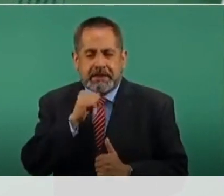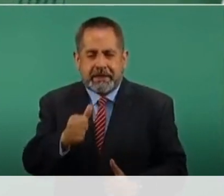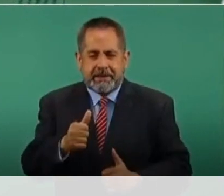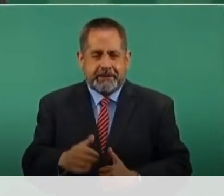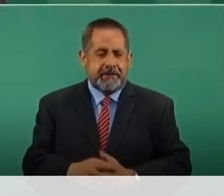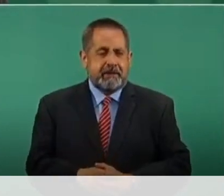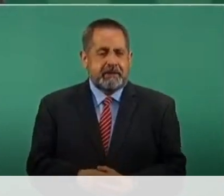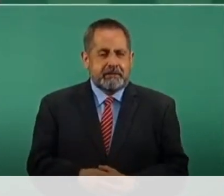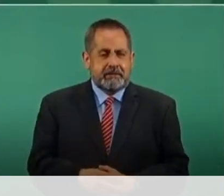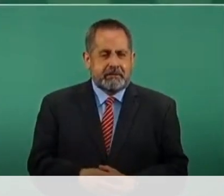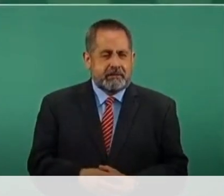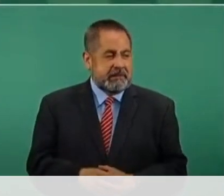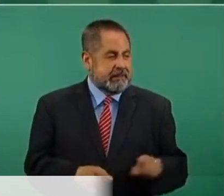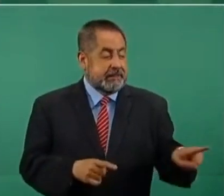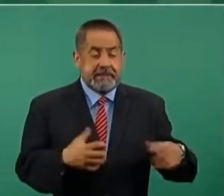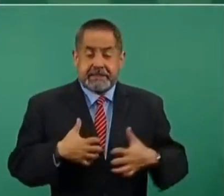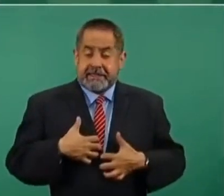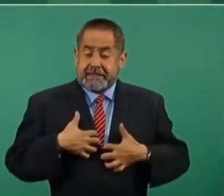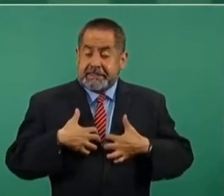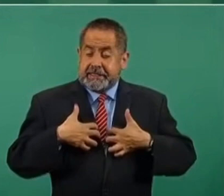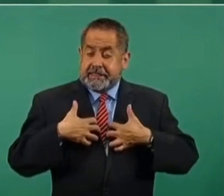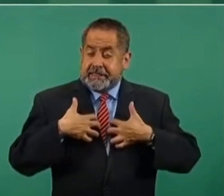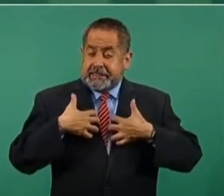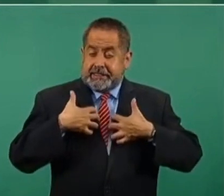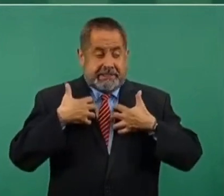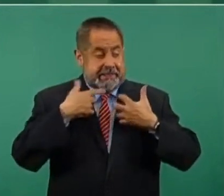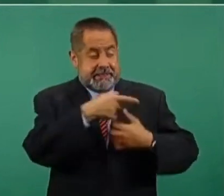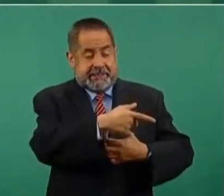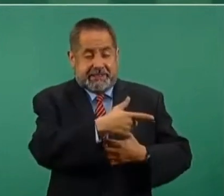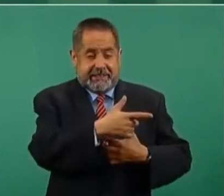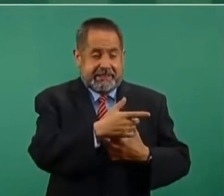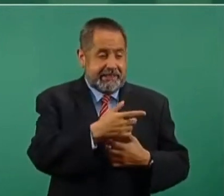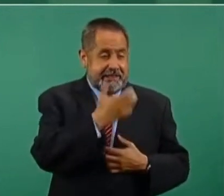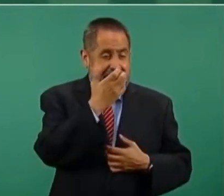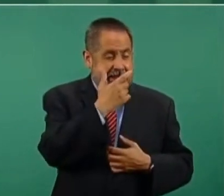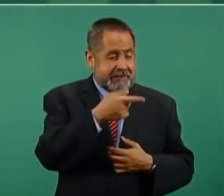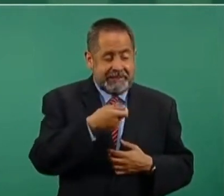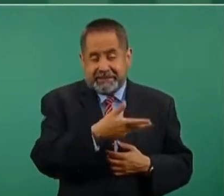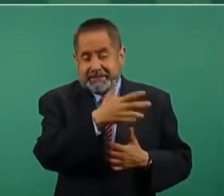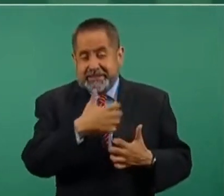aunque les dé coraje a los conservas.